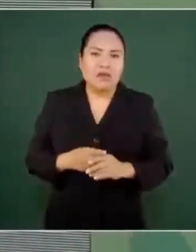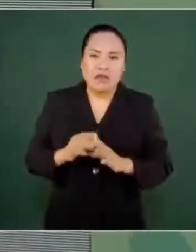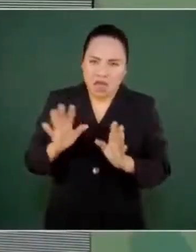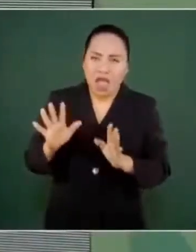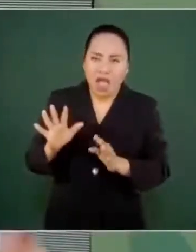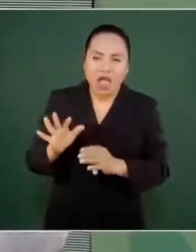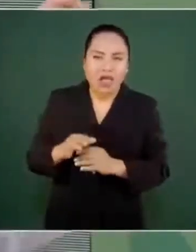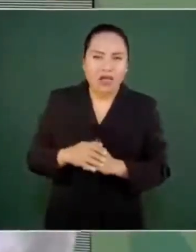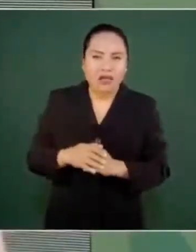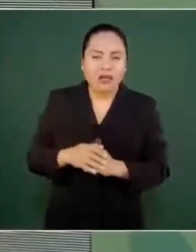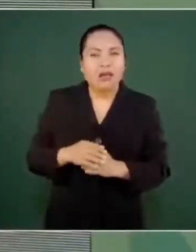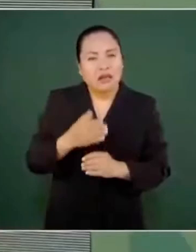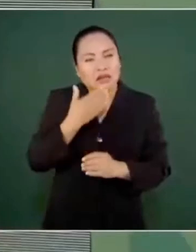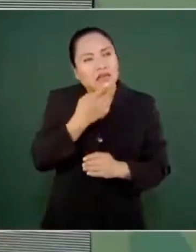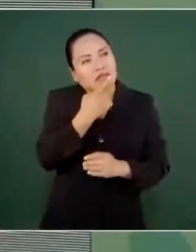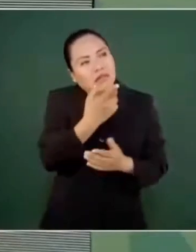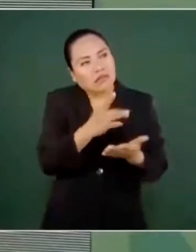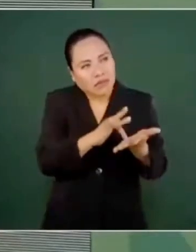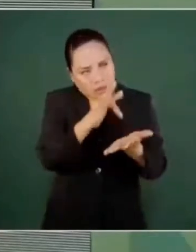el gesto.